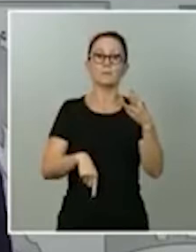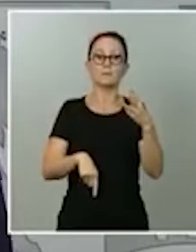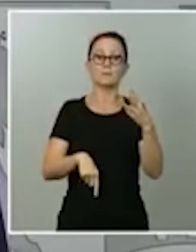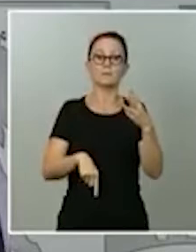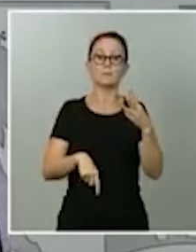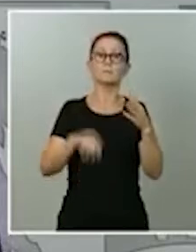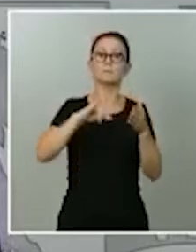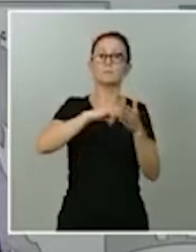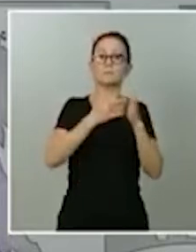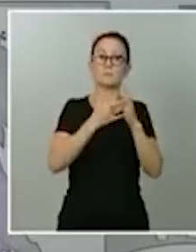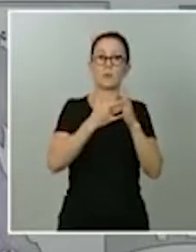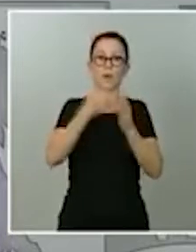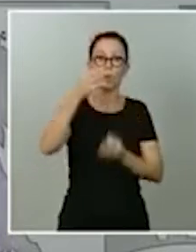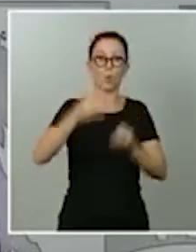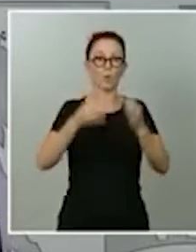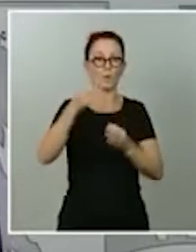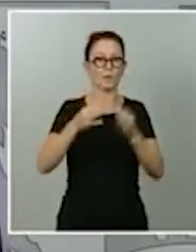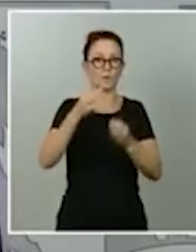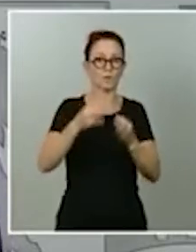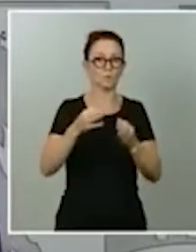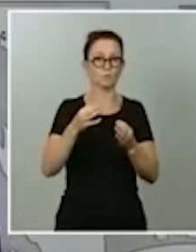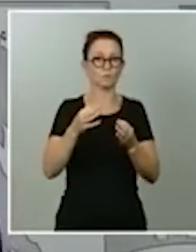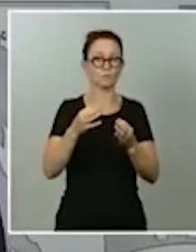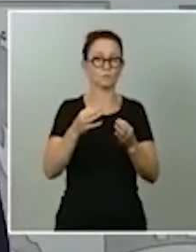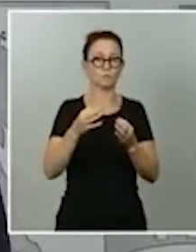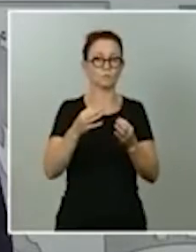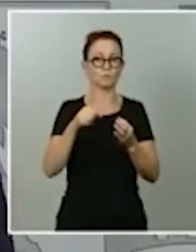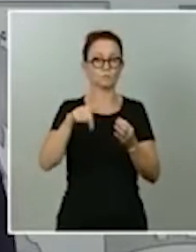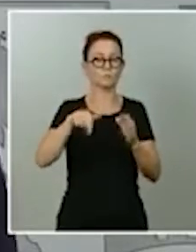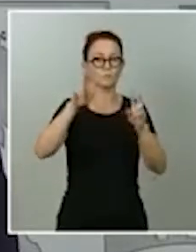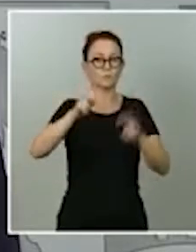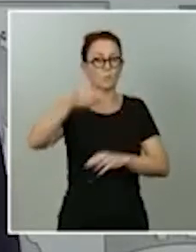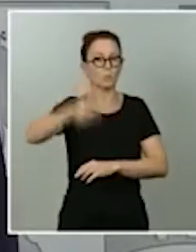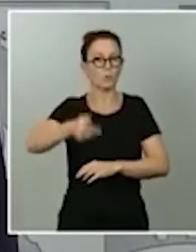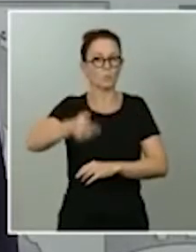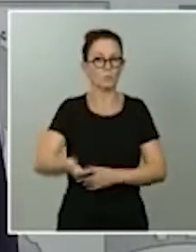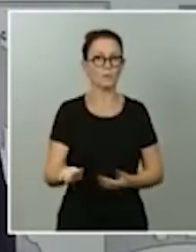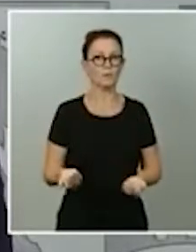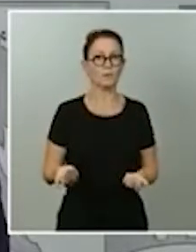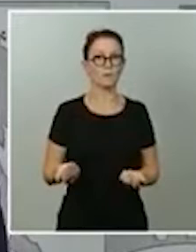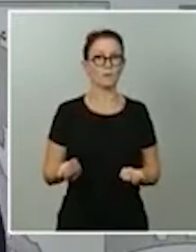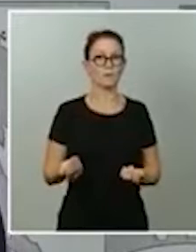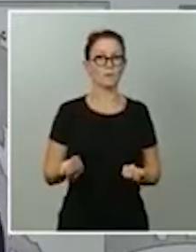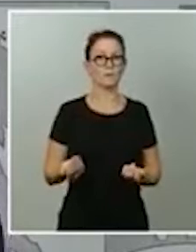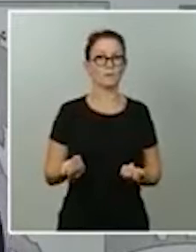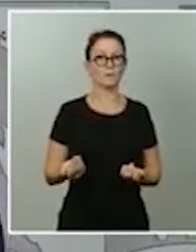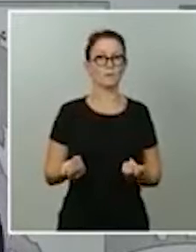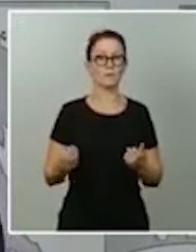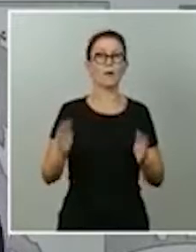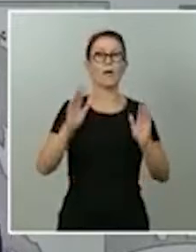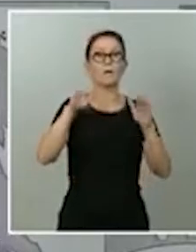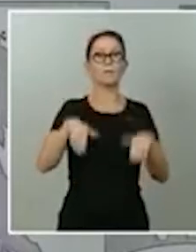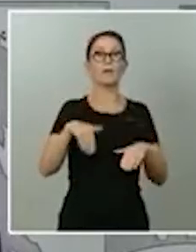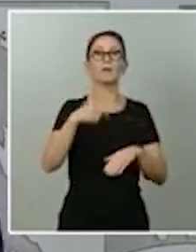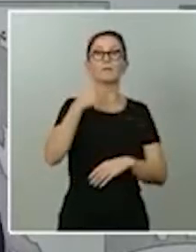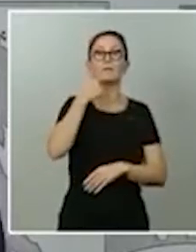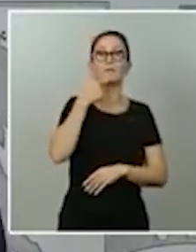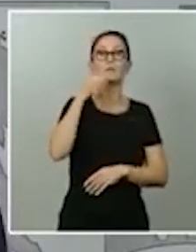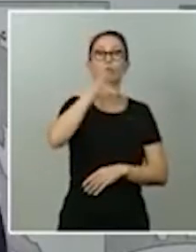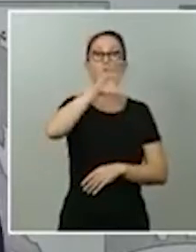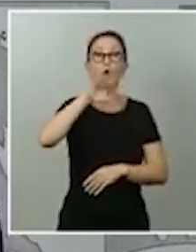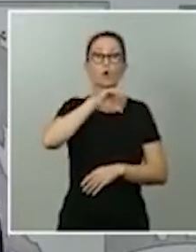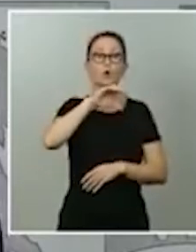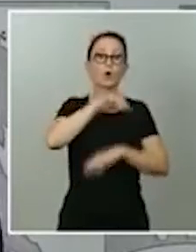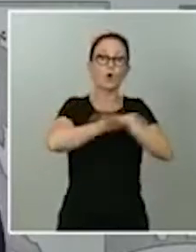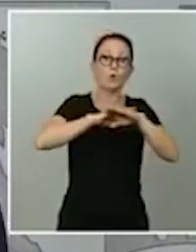Estamos haciendo algo muy importante. En última instancia, estamos diciendo que aquel Gobierno autonómico que considere